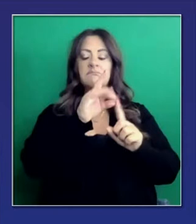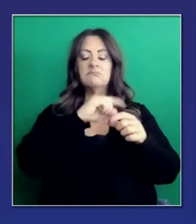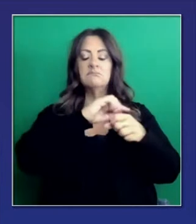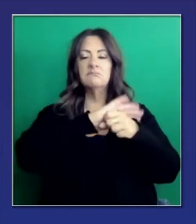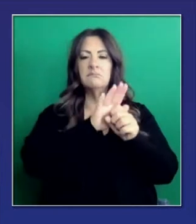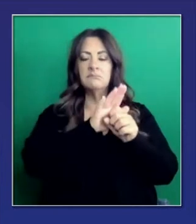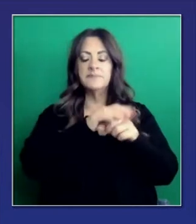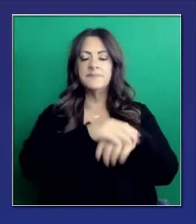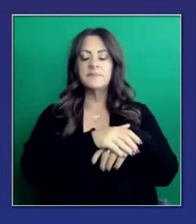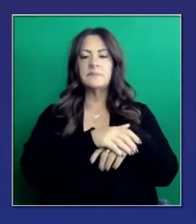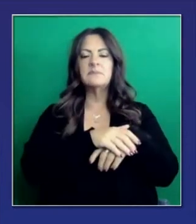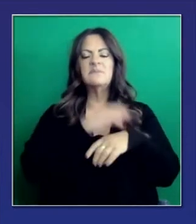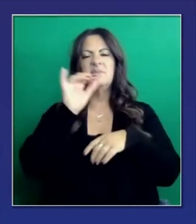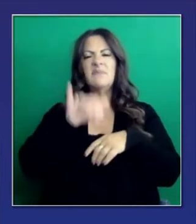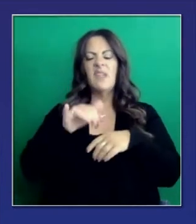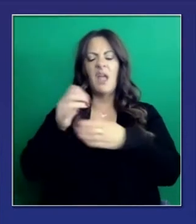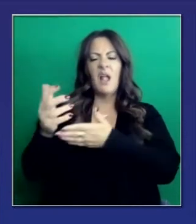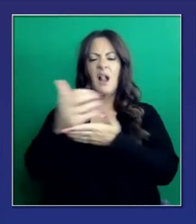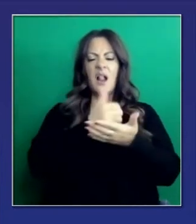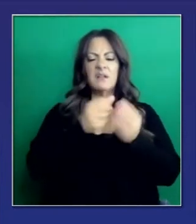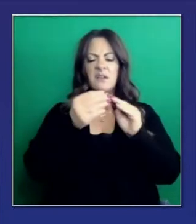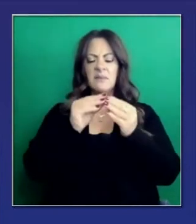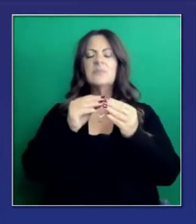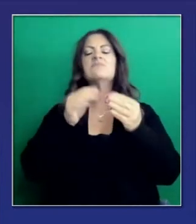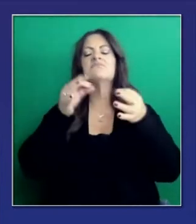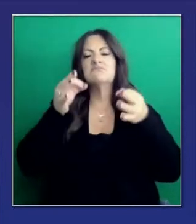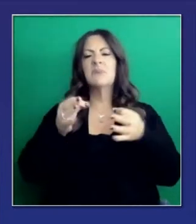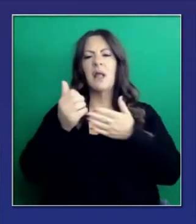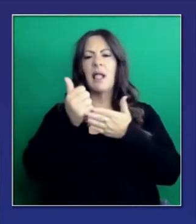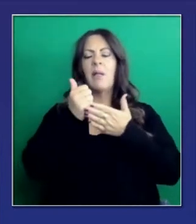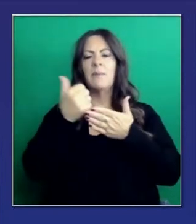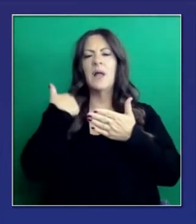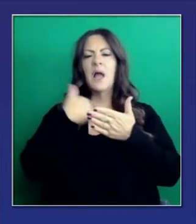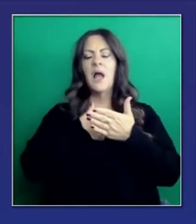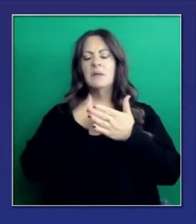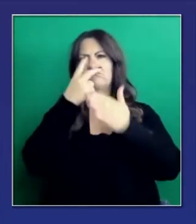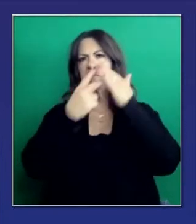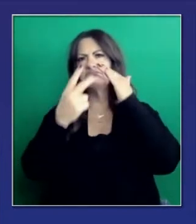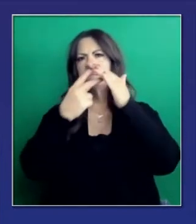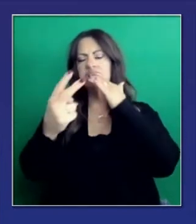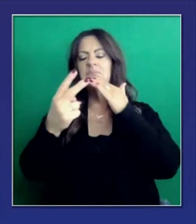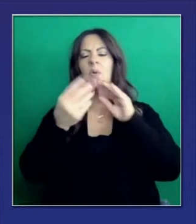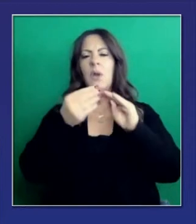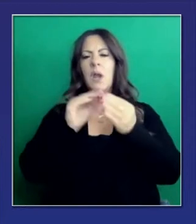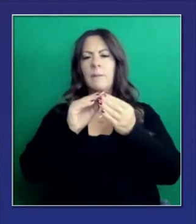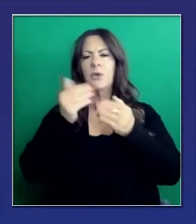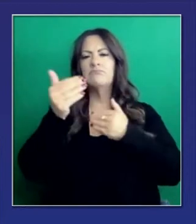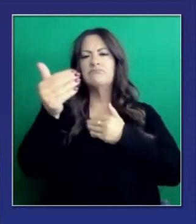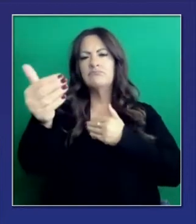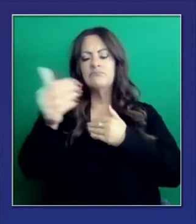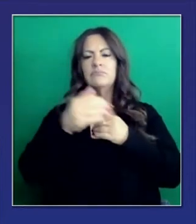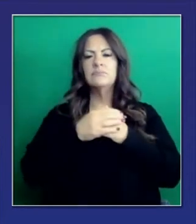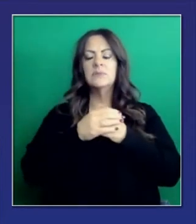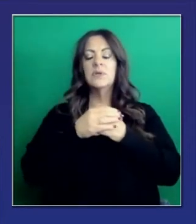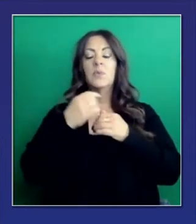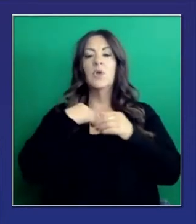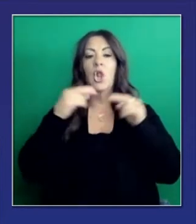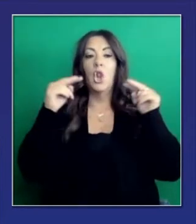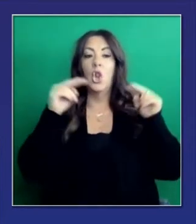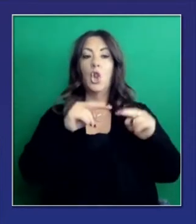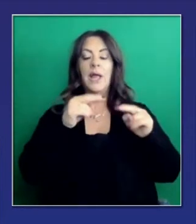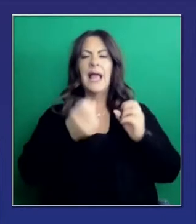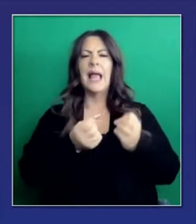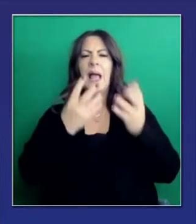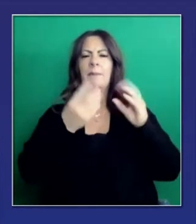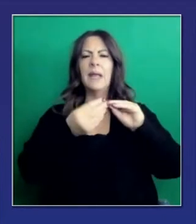un pronóstico de dónde estaremos en un número X de semanas. Estamos viendo los casos que hay a